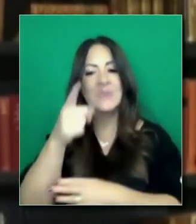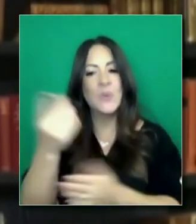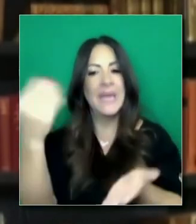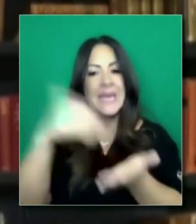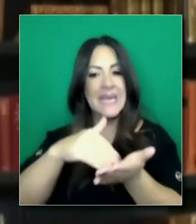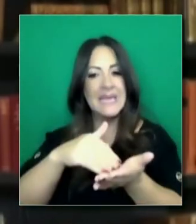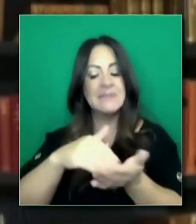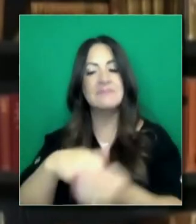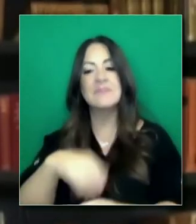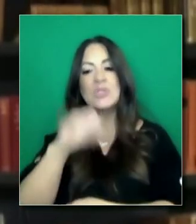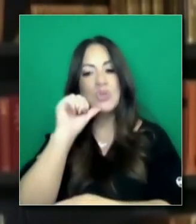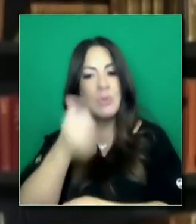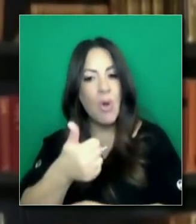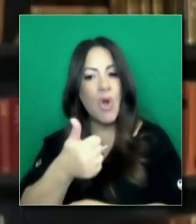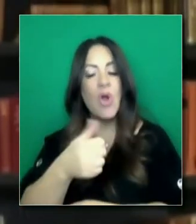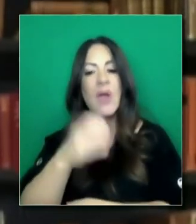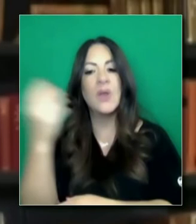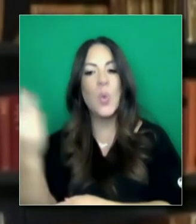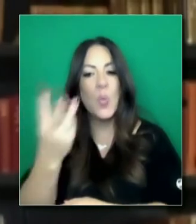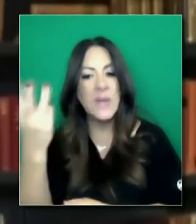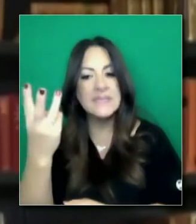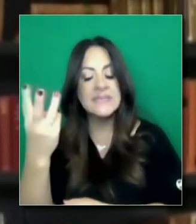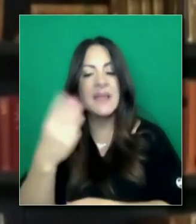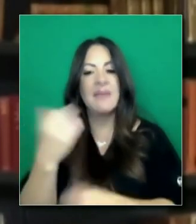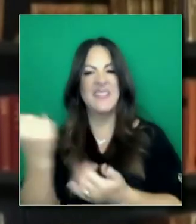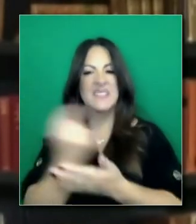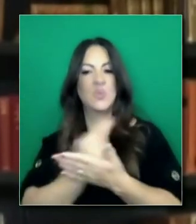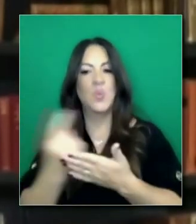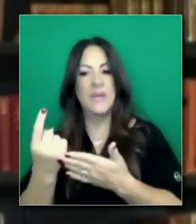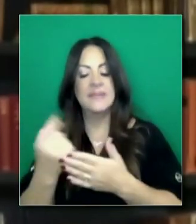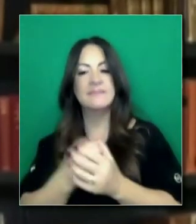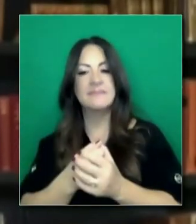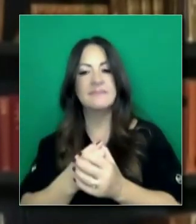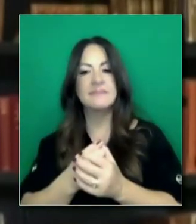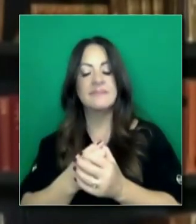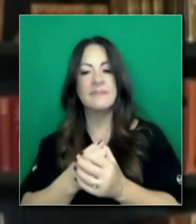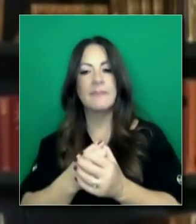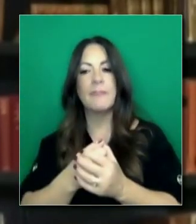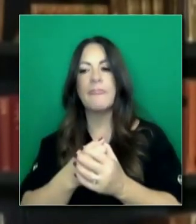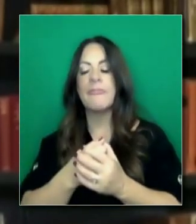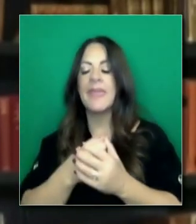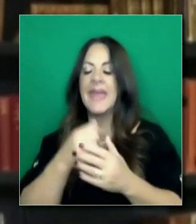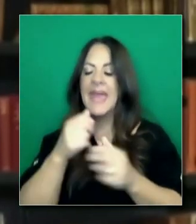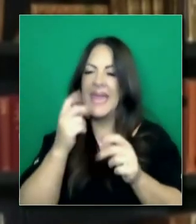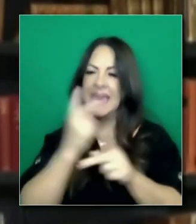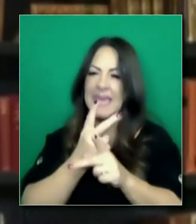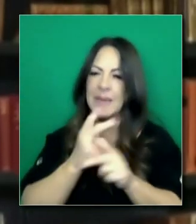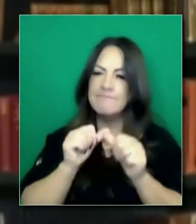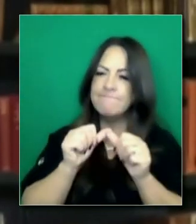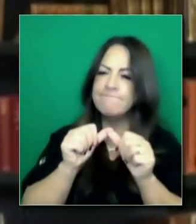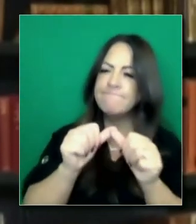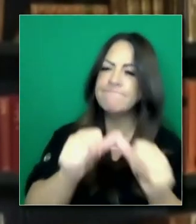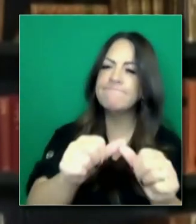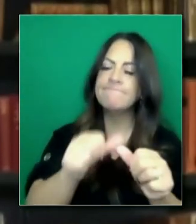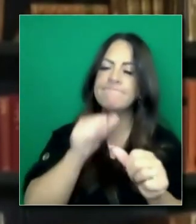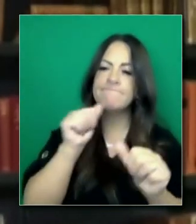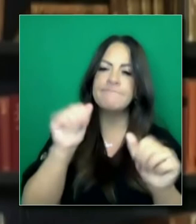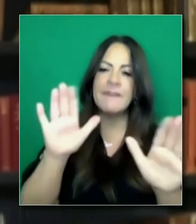hacer más reseñas mañana, el miércoles, el resto de la semana y obviamente trabajar a través de.